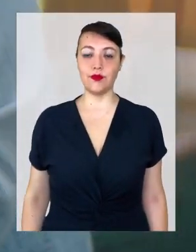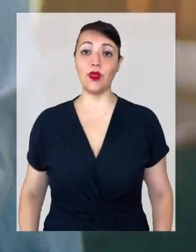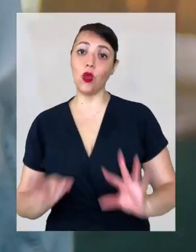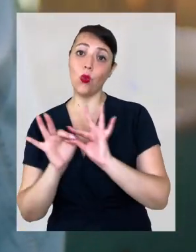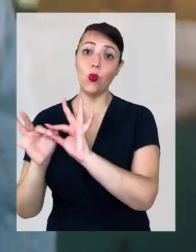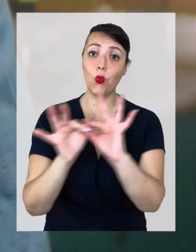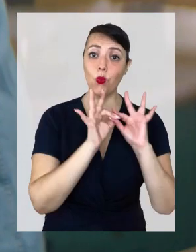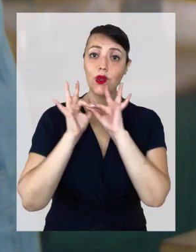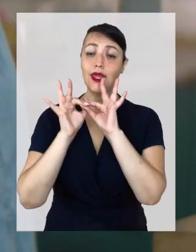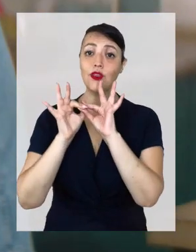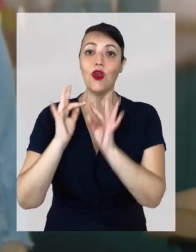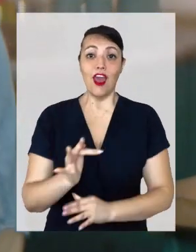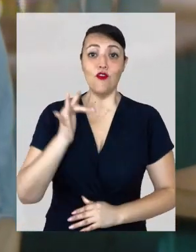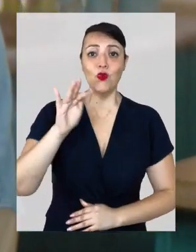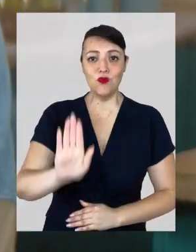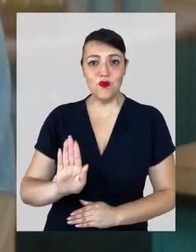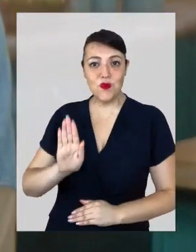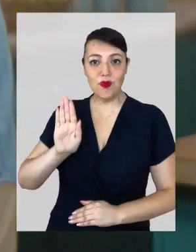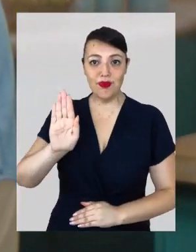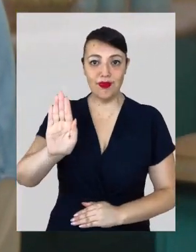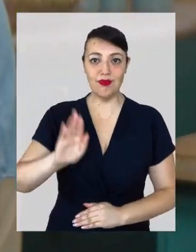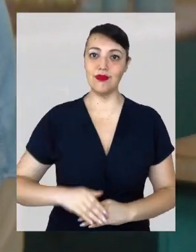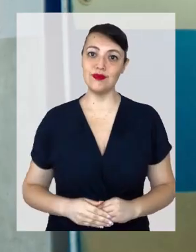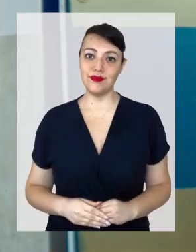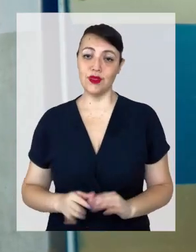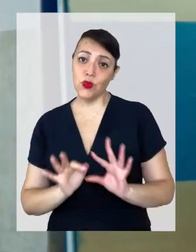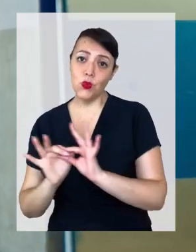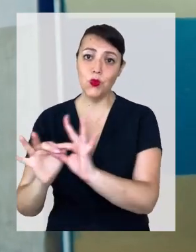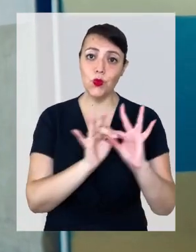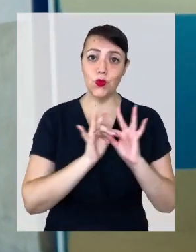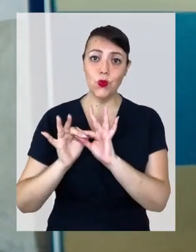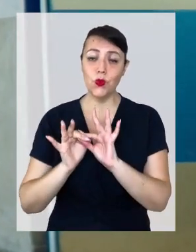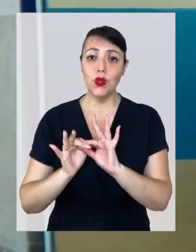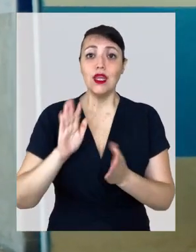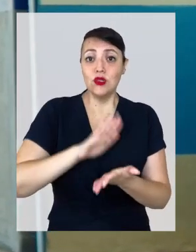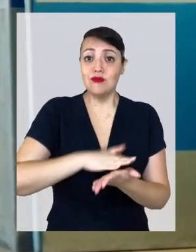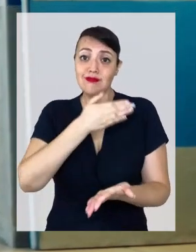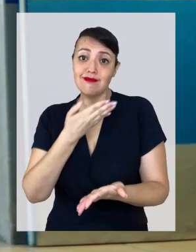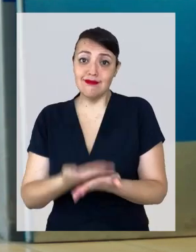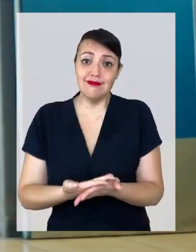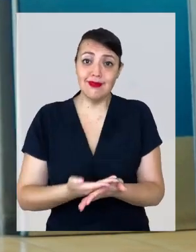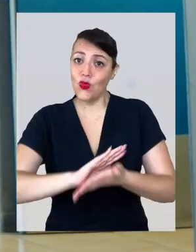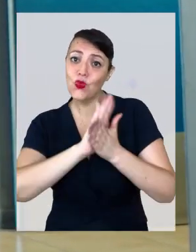Unidos el futuro promete. Unidos podemos sanarlo todo.